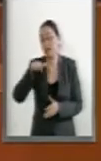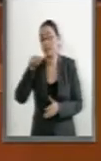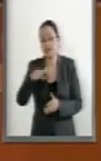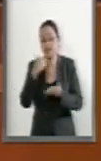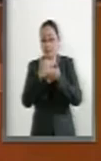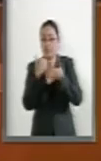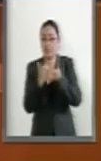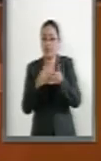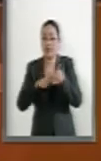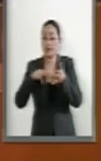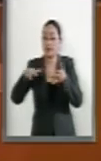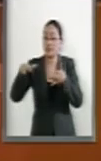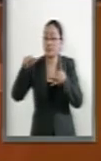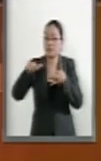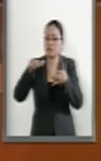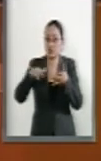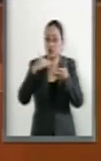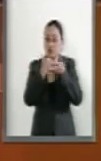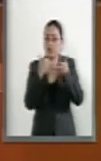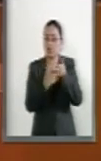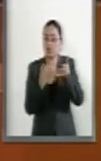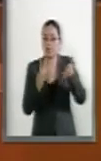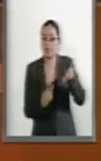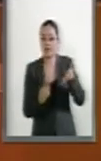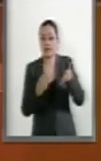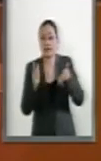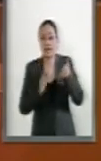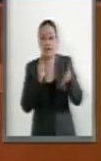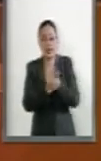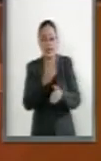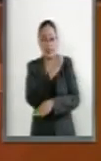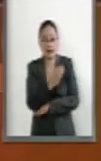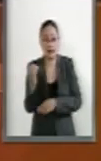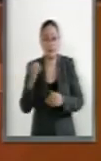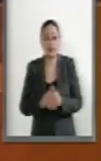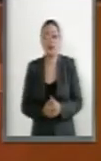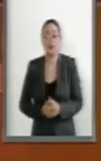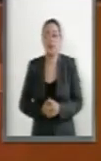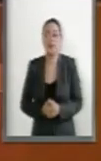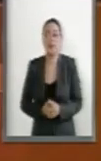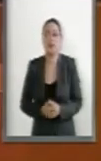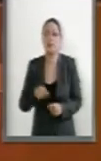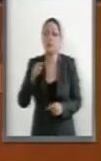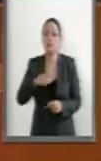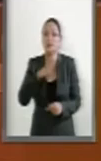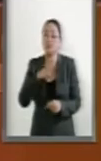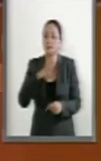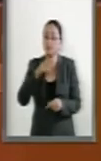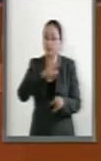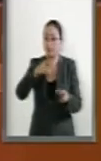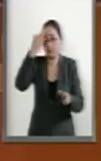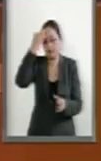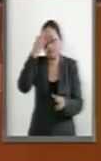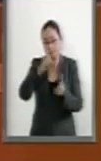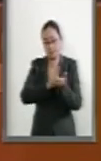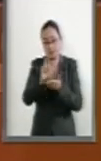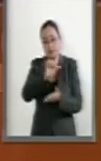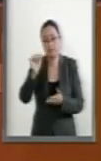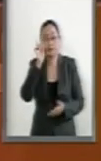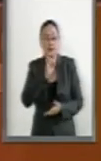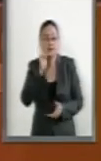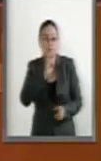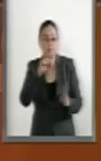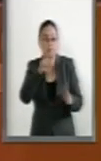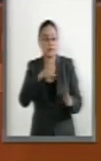primer párrafo y 18, fracción 3 de la ley agraria. Con esta reforma se busca reconocer los derechos de las mujeres